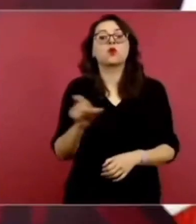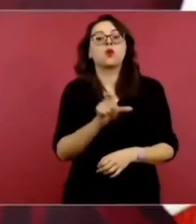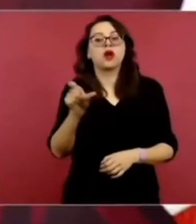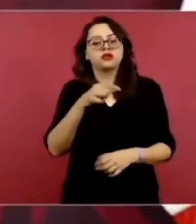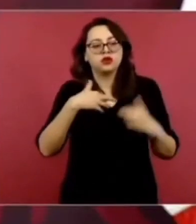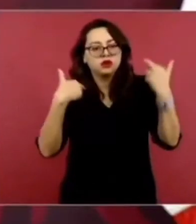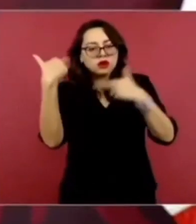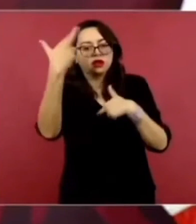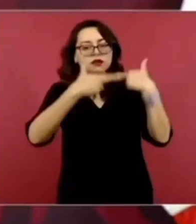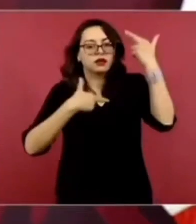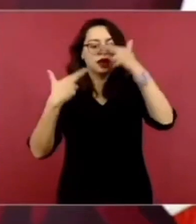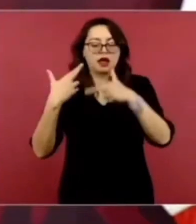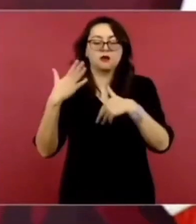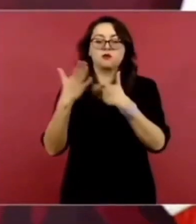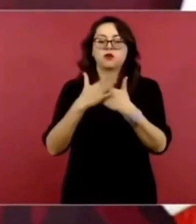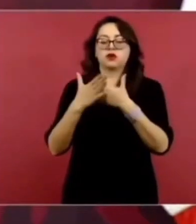próximo.